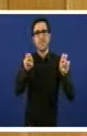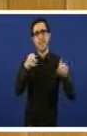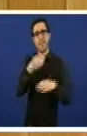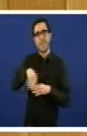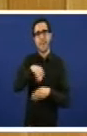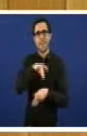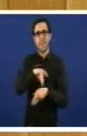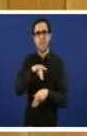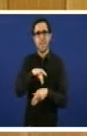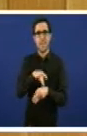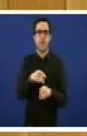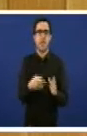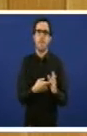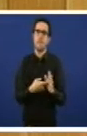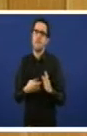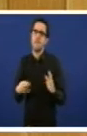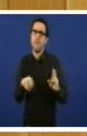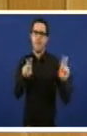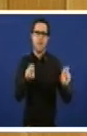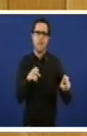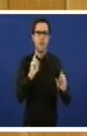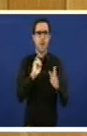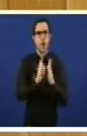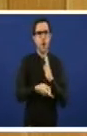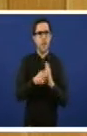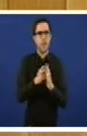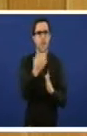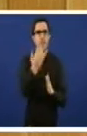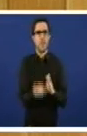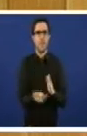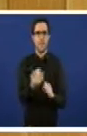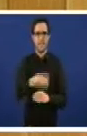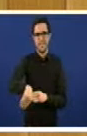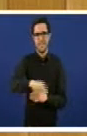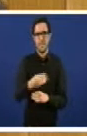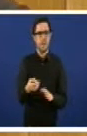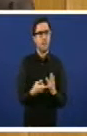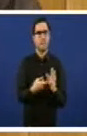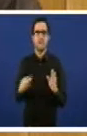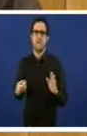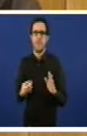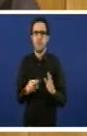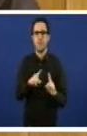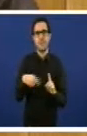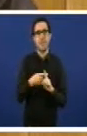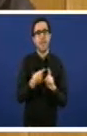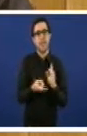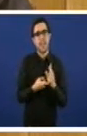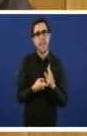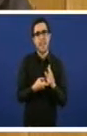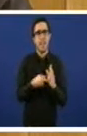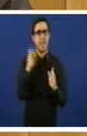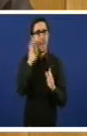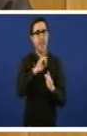retirando a orde e o protocolo que xenerou a desactivación das tarxetas. A lei galega de saúde no seu artigo 4